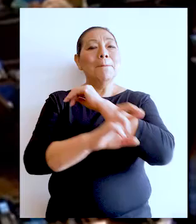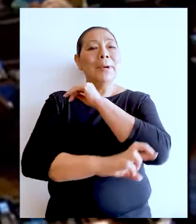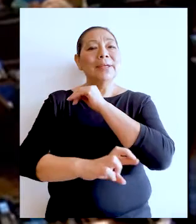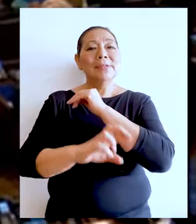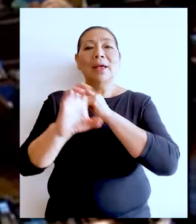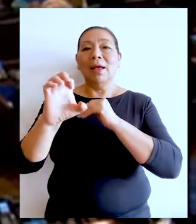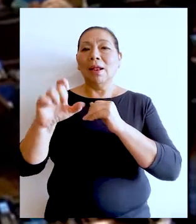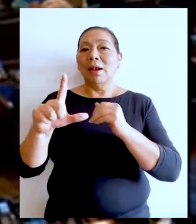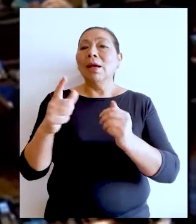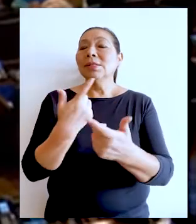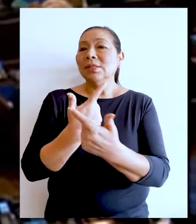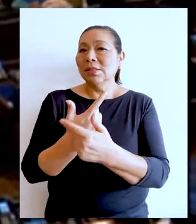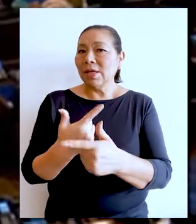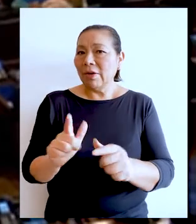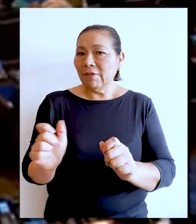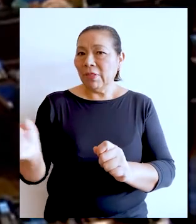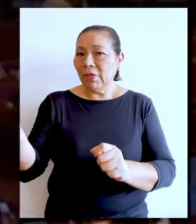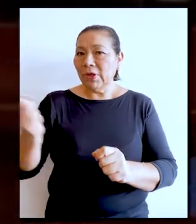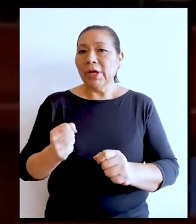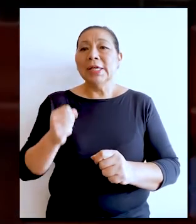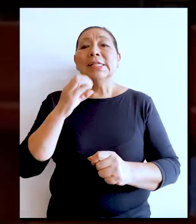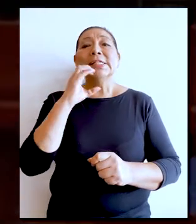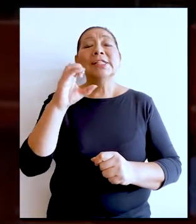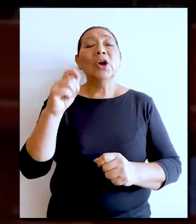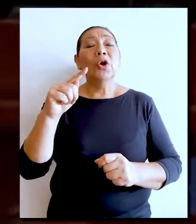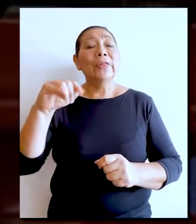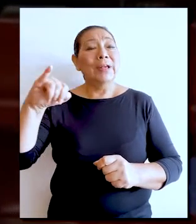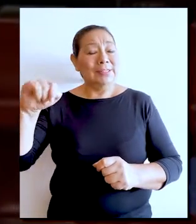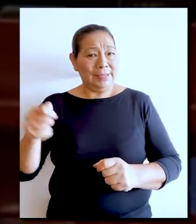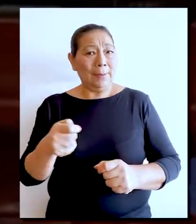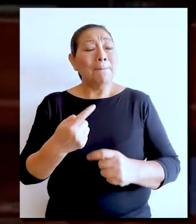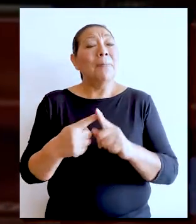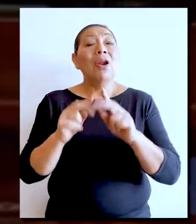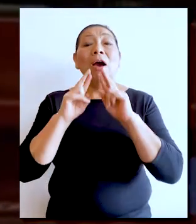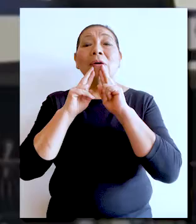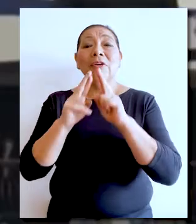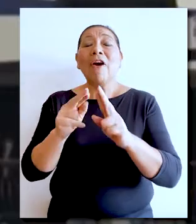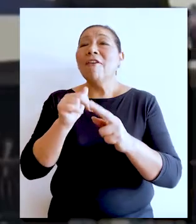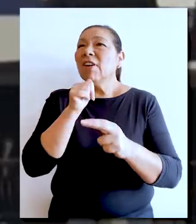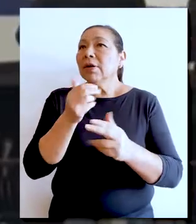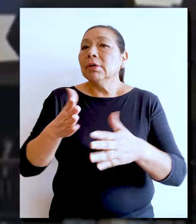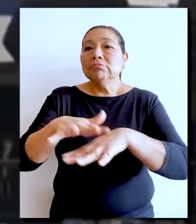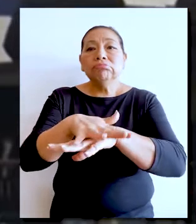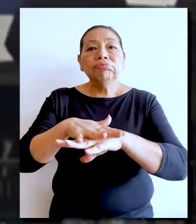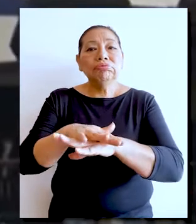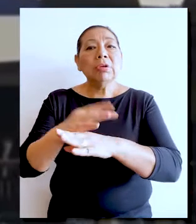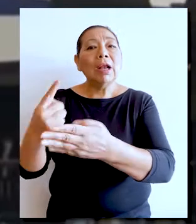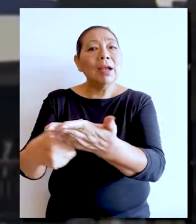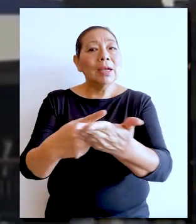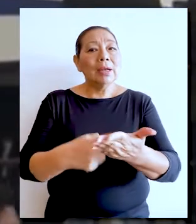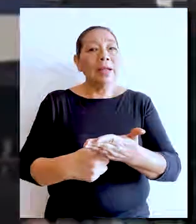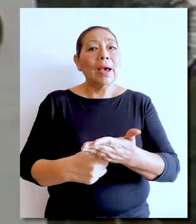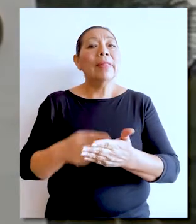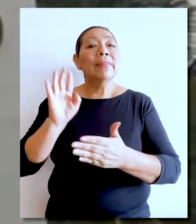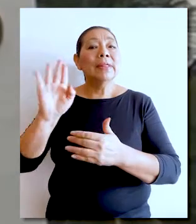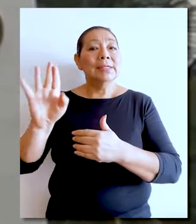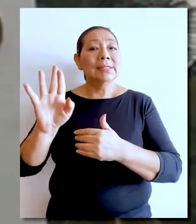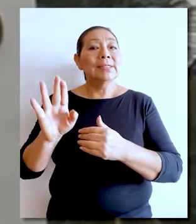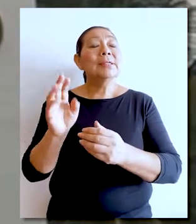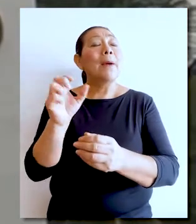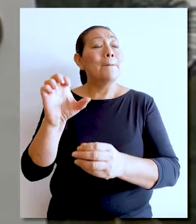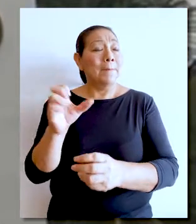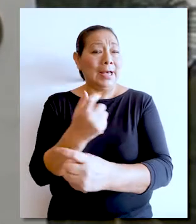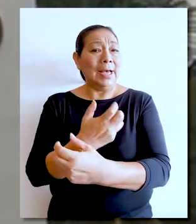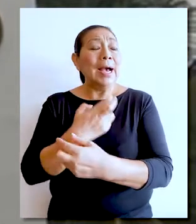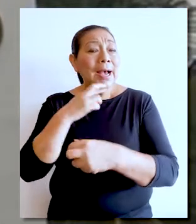de El Salvador. El pronunciamiento de la CIJC se produce en respuesta a la decisión de la Asamblea Legislativa de la